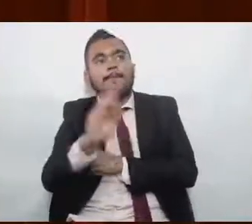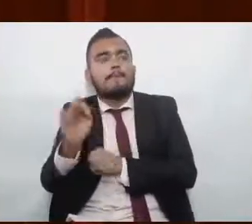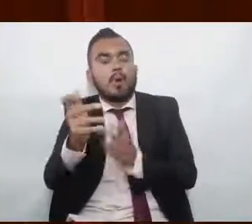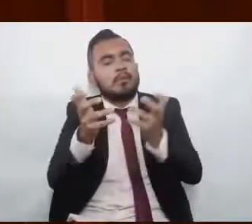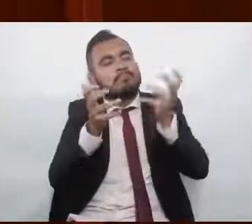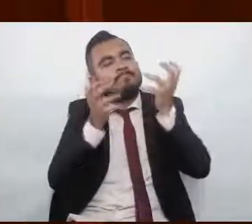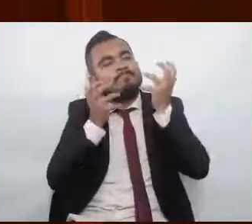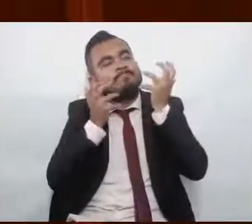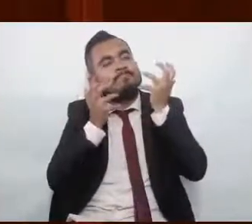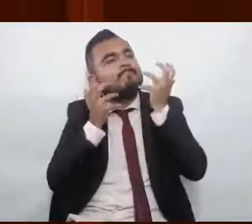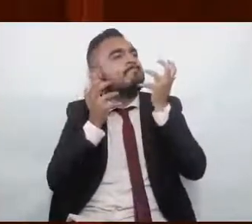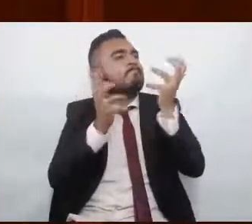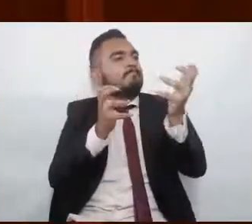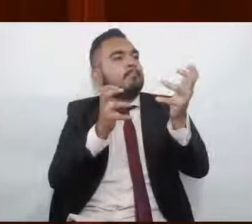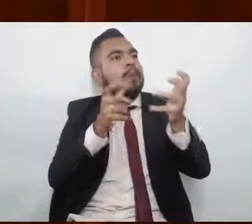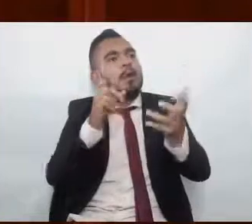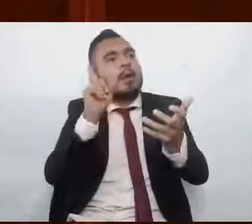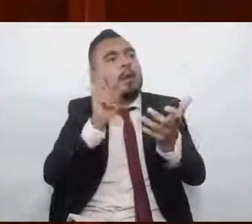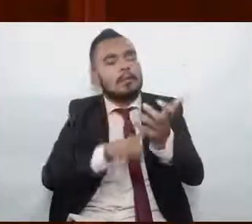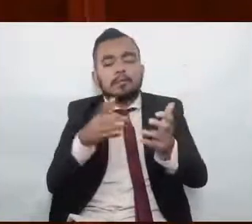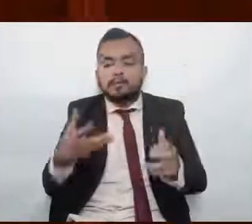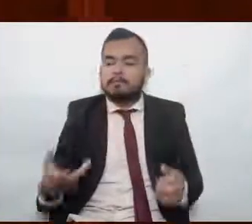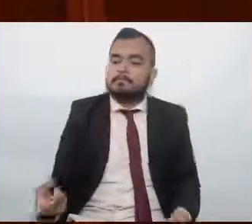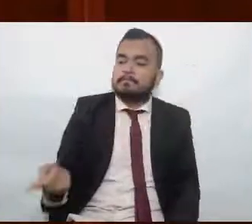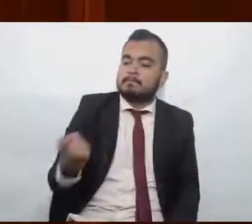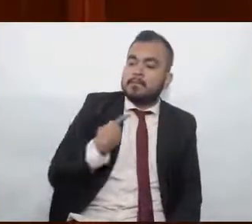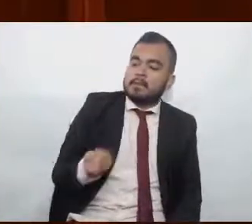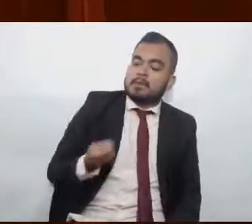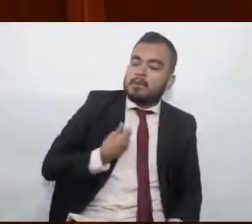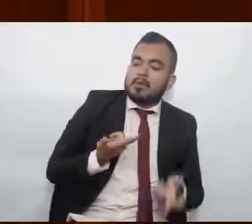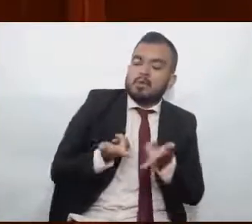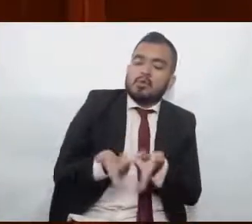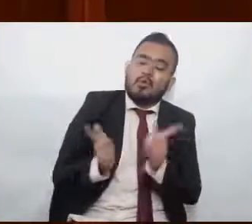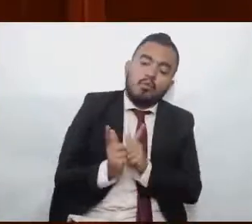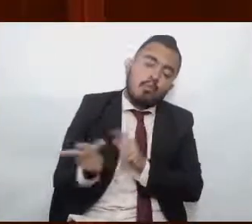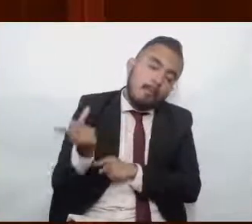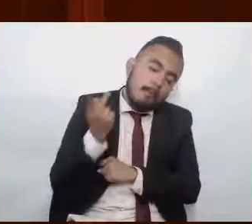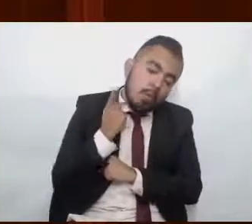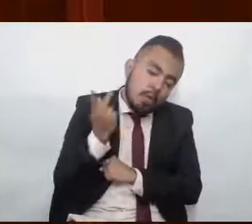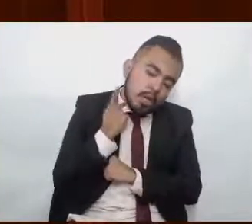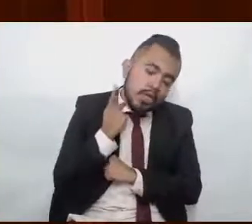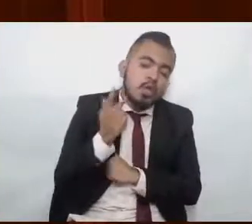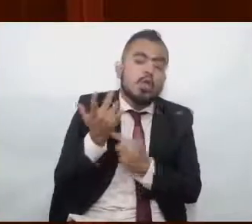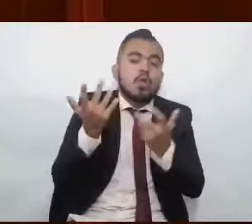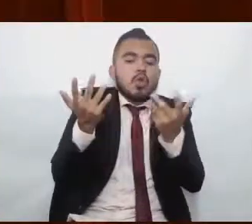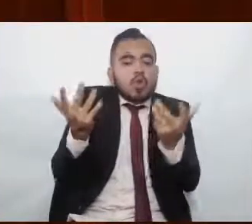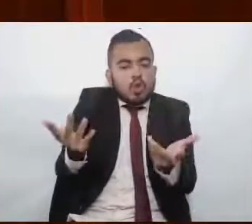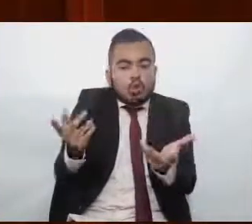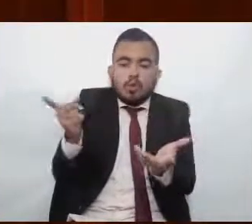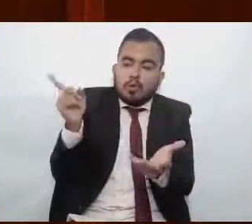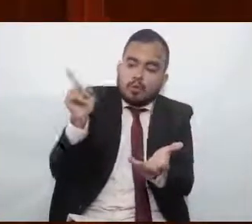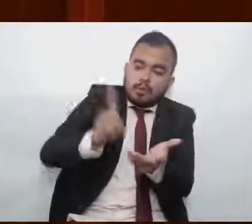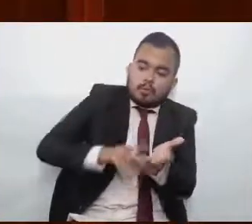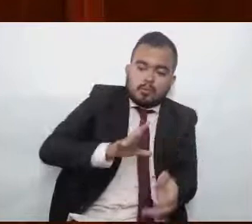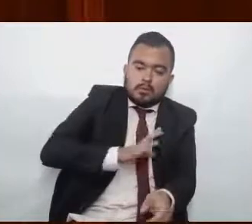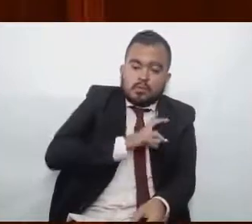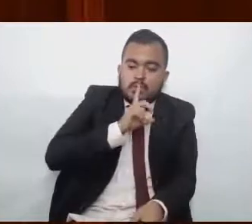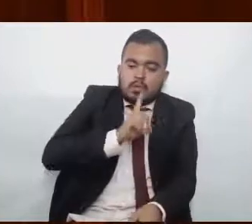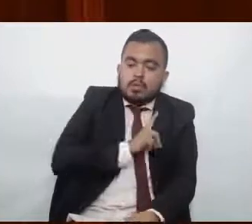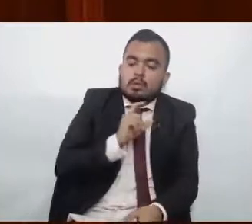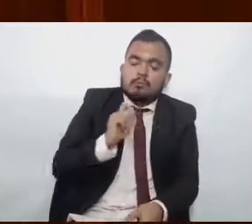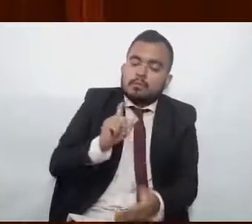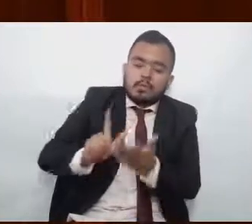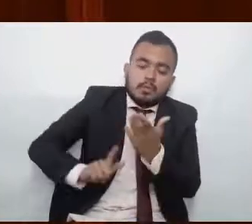mediante los partidos políticos y o mediante las figuras ciudadanas establecidas en reformas recientes.